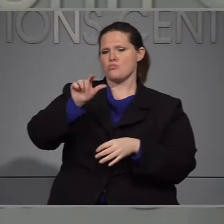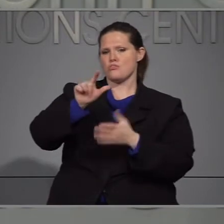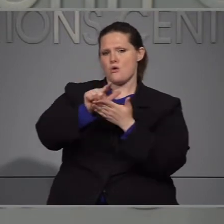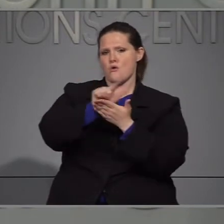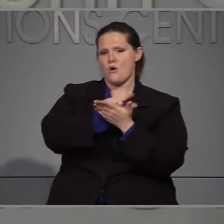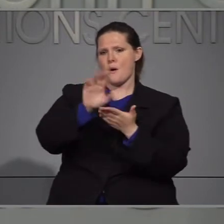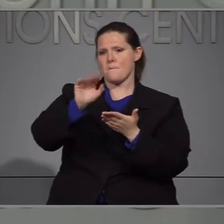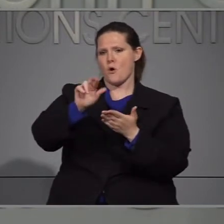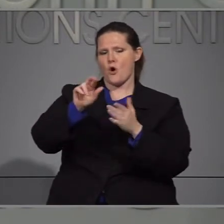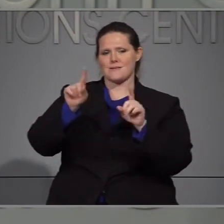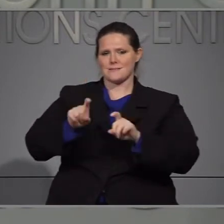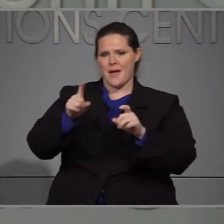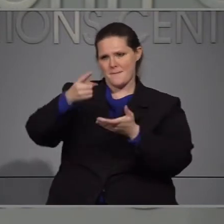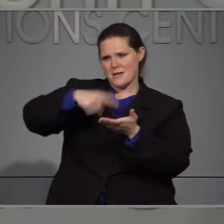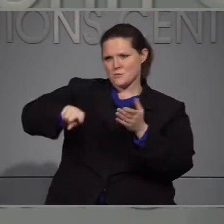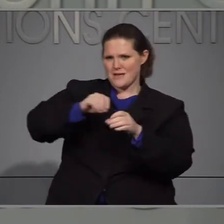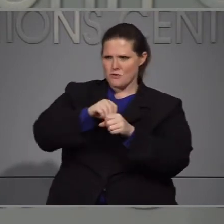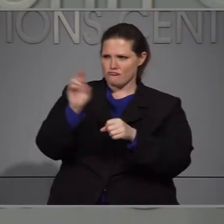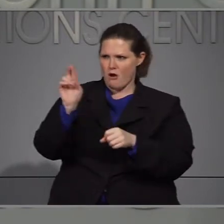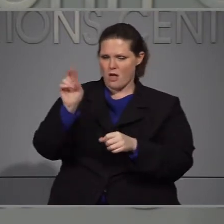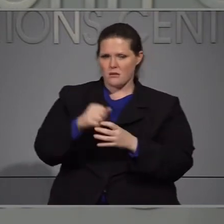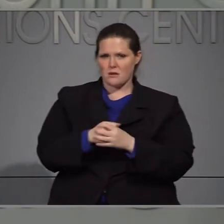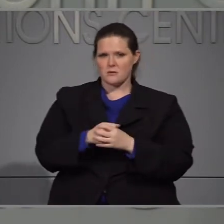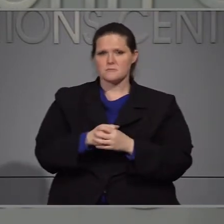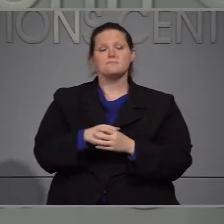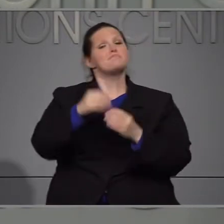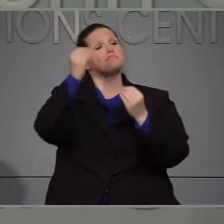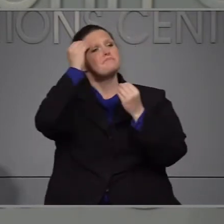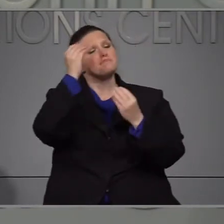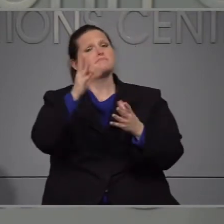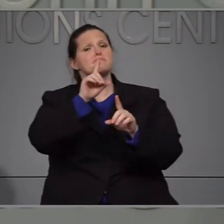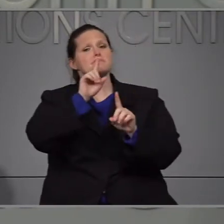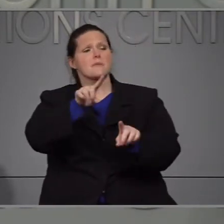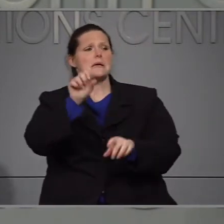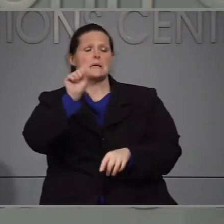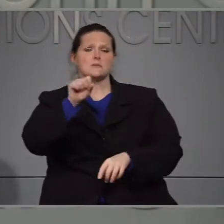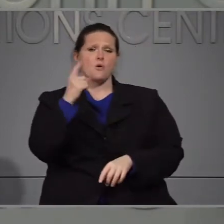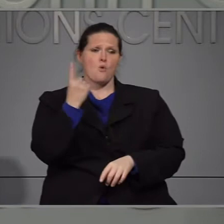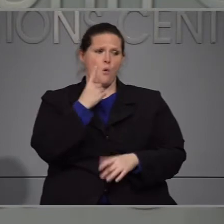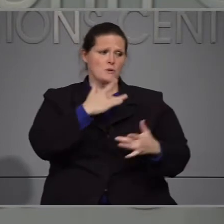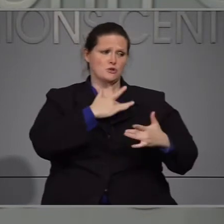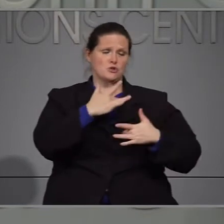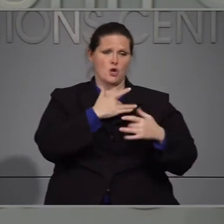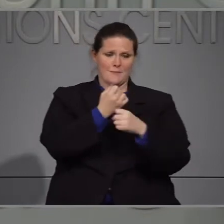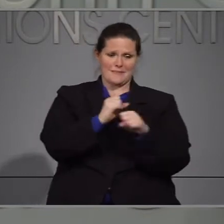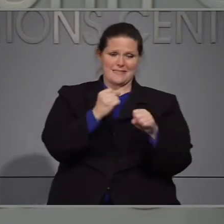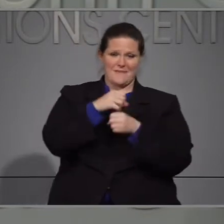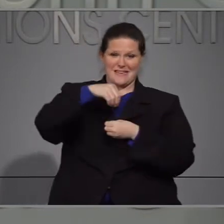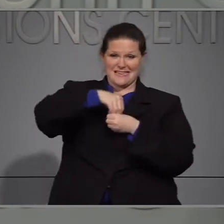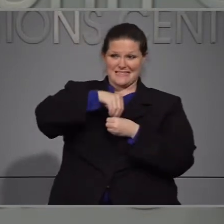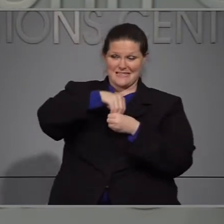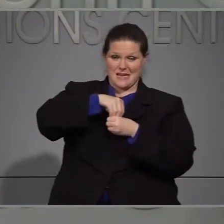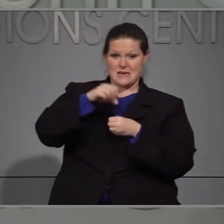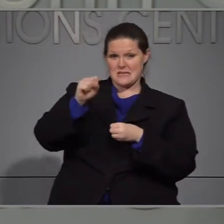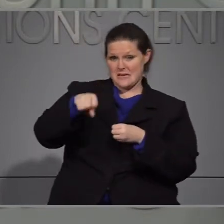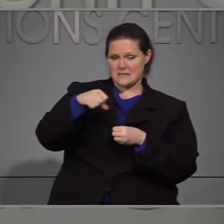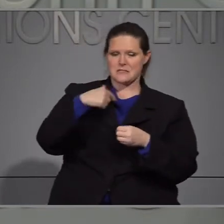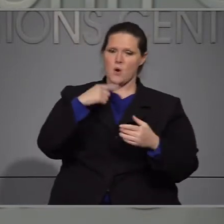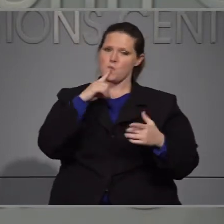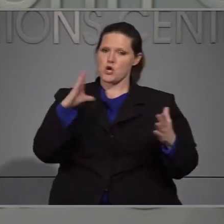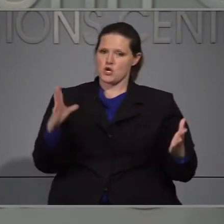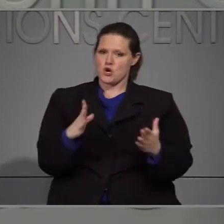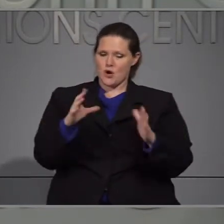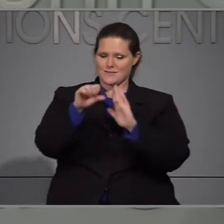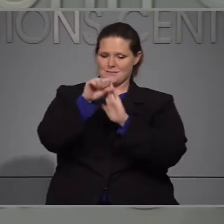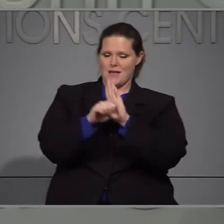las examinadores legales siempre respuestas siempre estamos preocupados por la seguridad de las personas especialmente